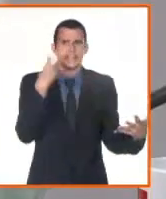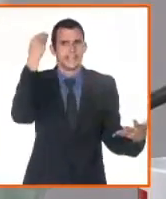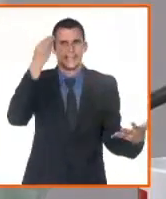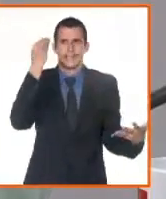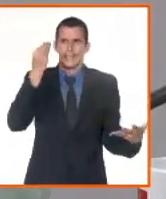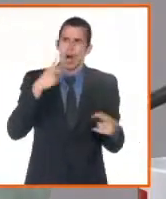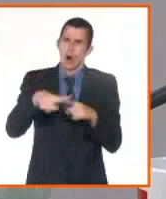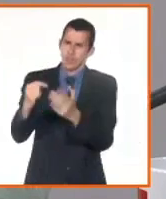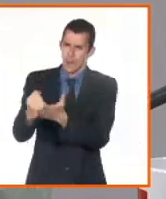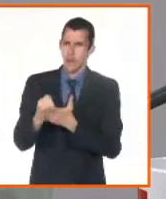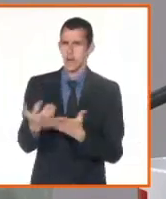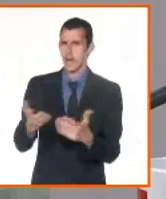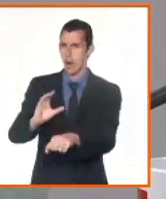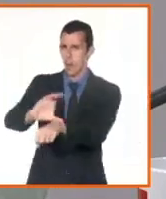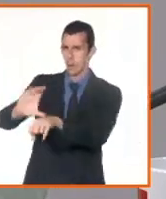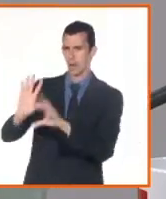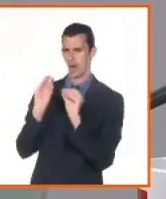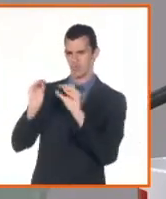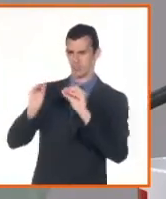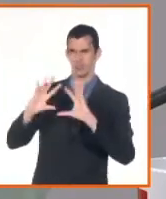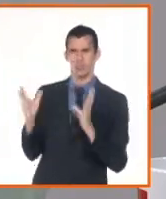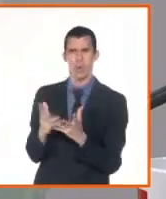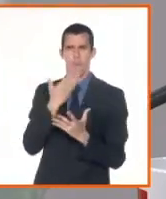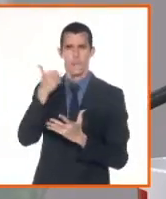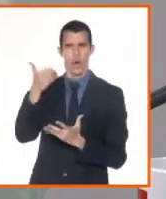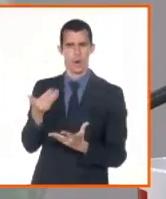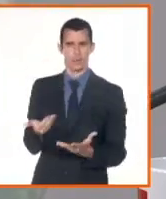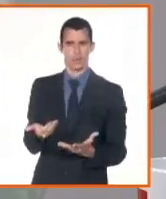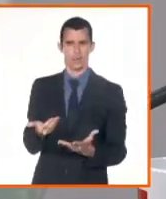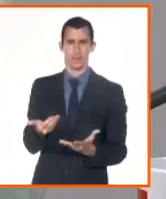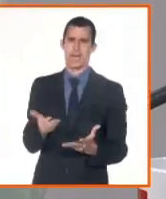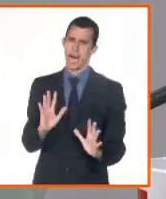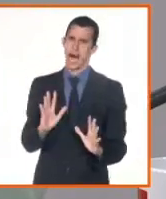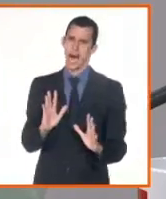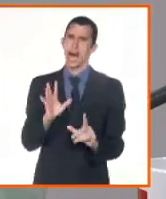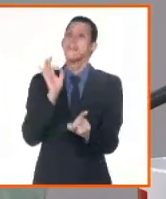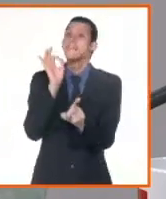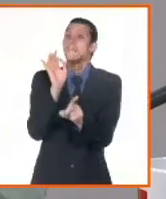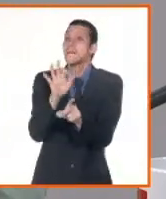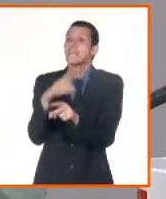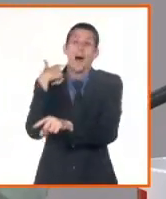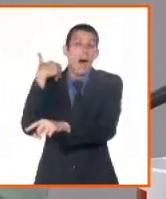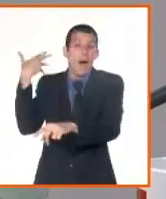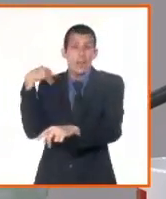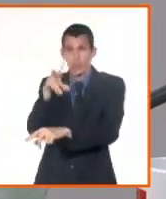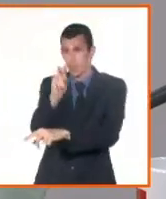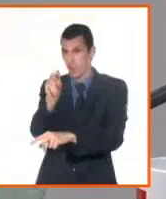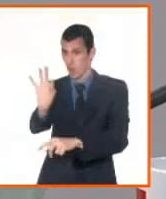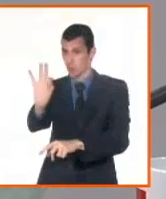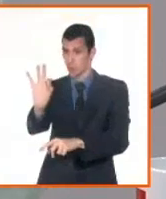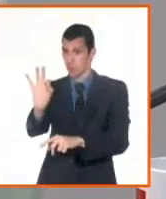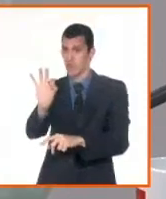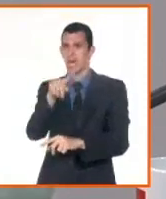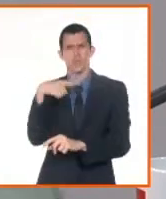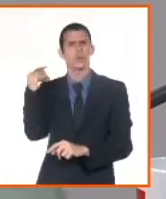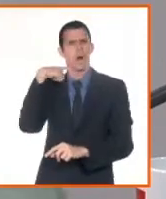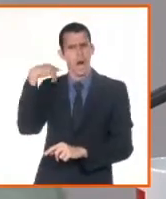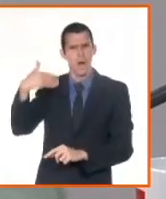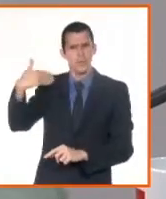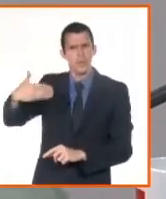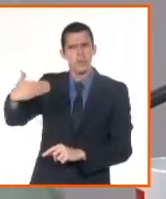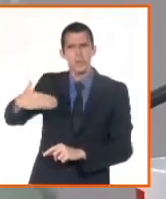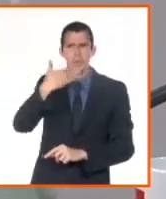pero por supuesto es perfectible y en eso estamos trabajando. Pero además se inició en ese momento también un